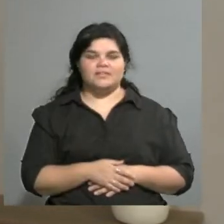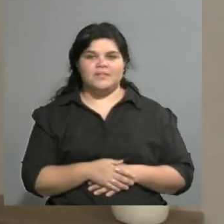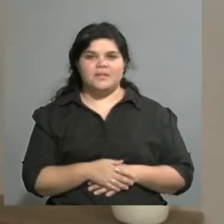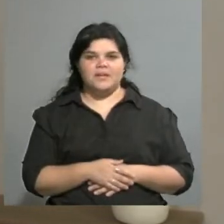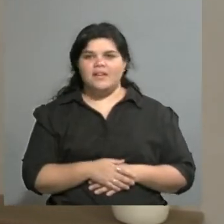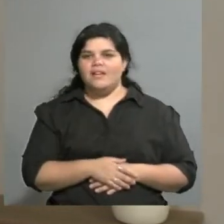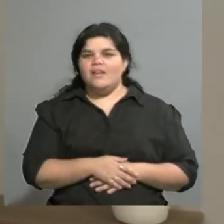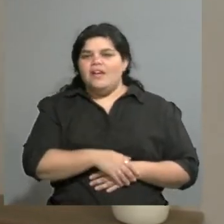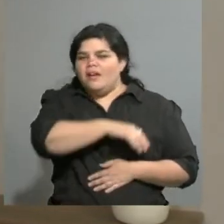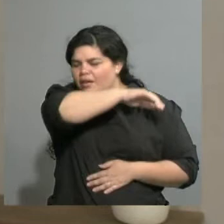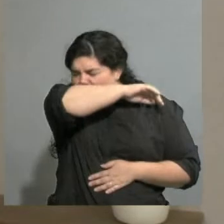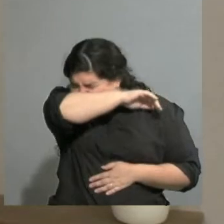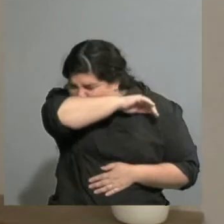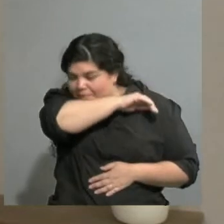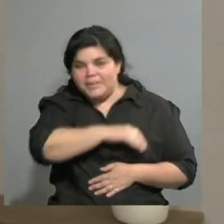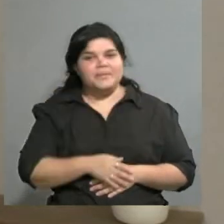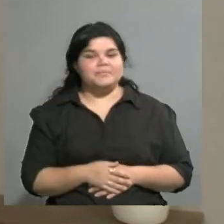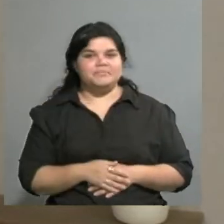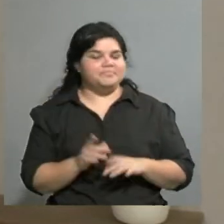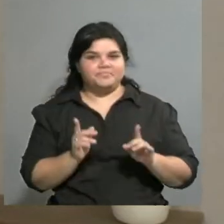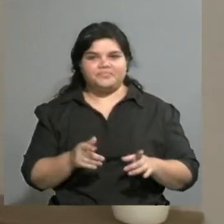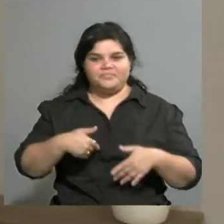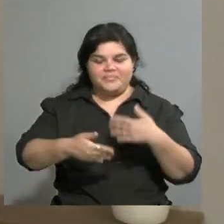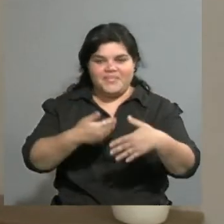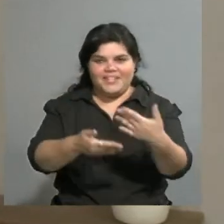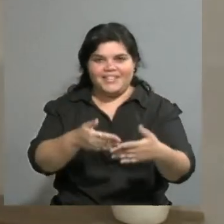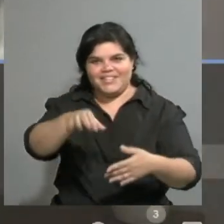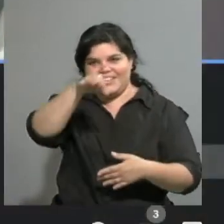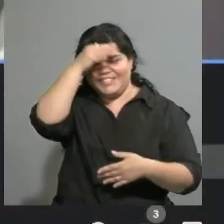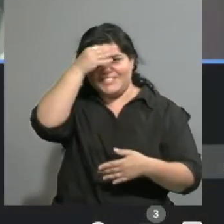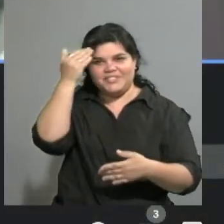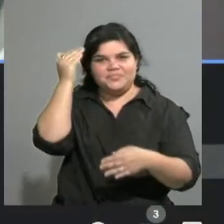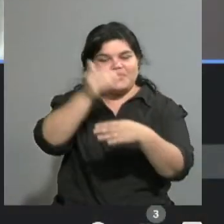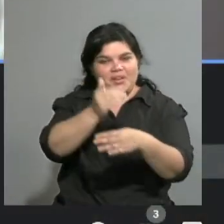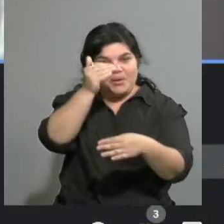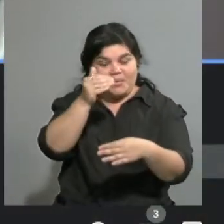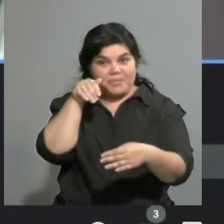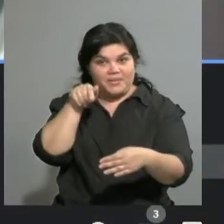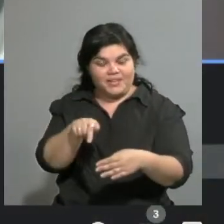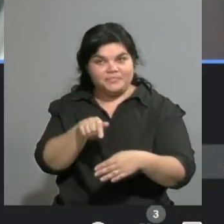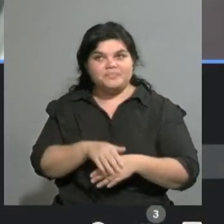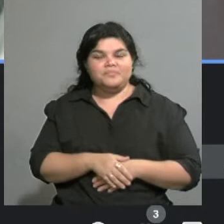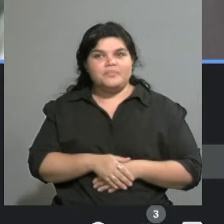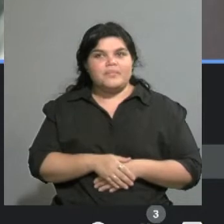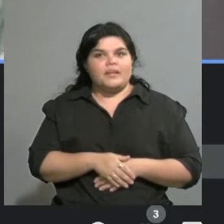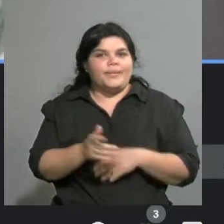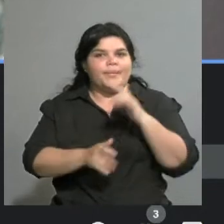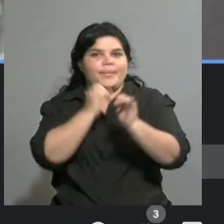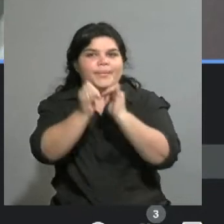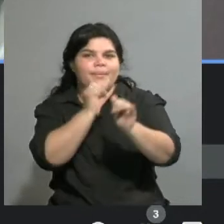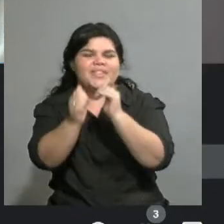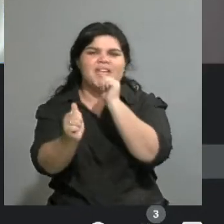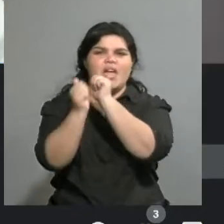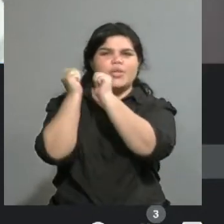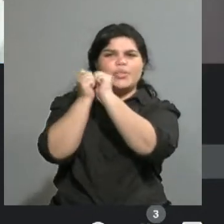Sí, ahí hay un recorrido, ¿no? En la obra, un recorrido que va desde sus preocupaciones hacia atrás,